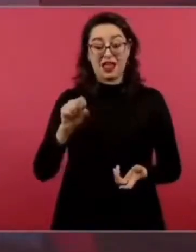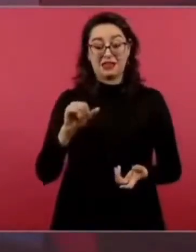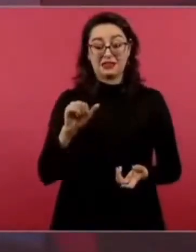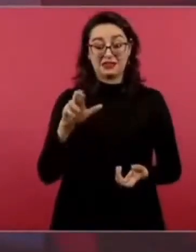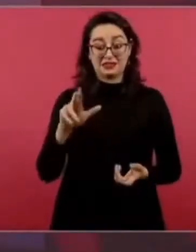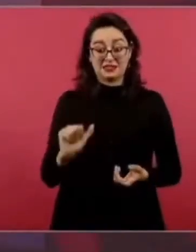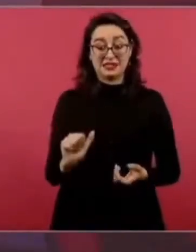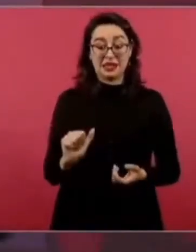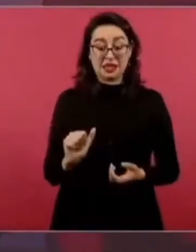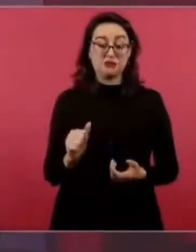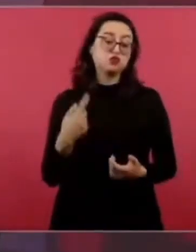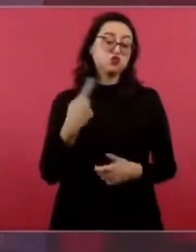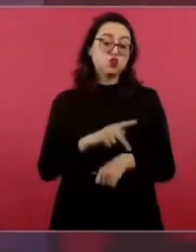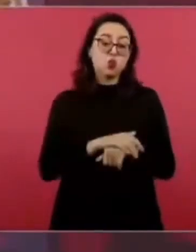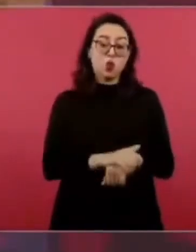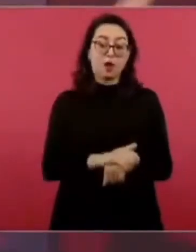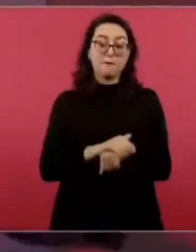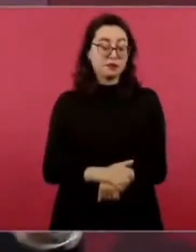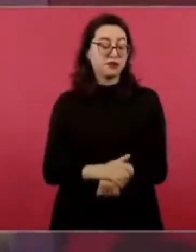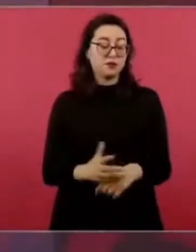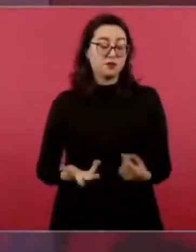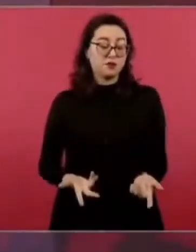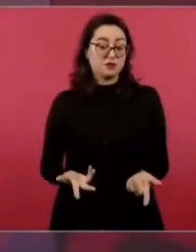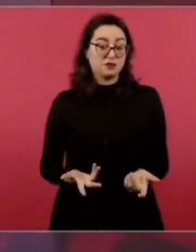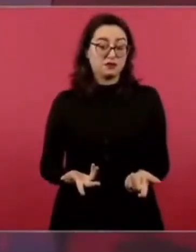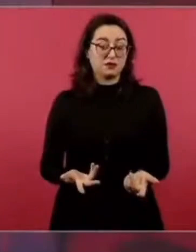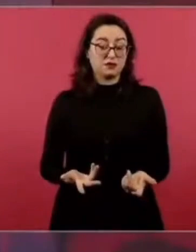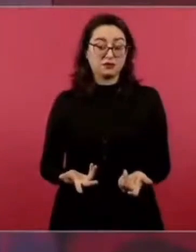gente muy cercana a él, a Salinas.